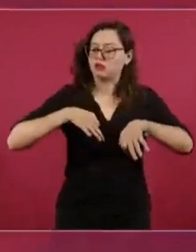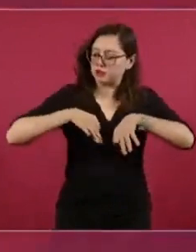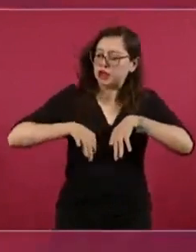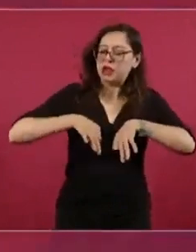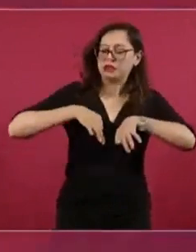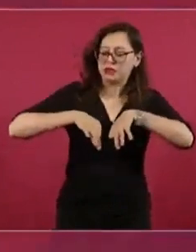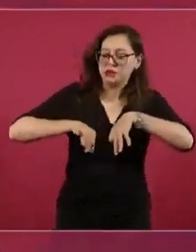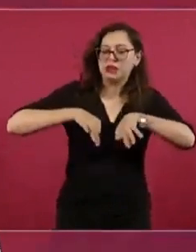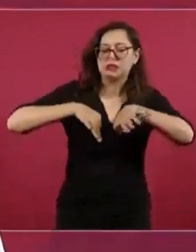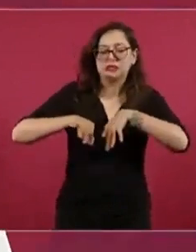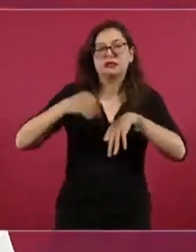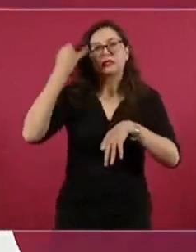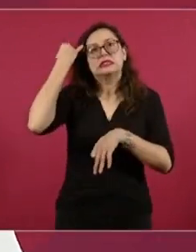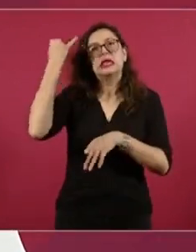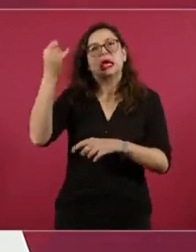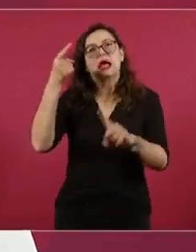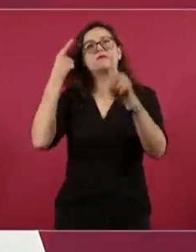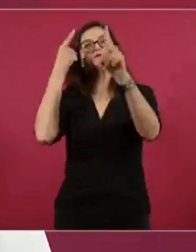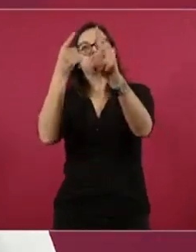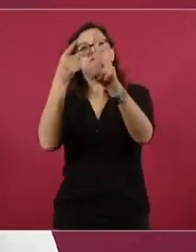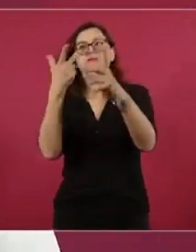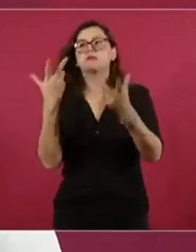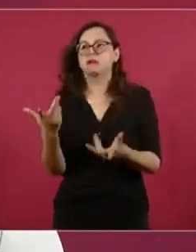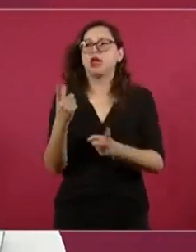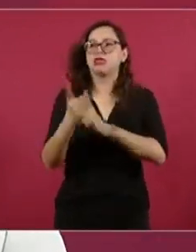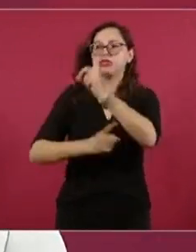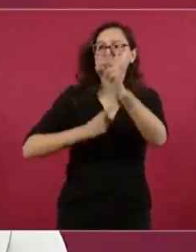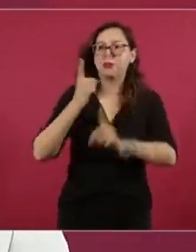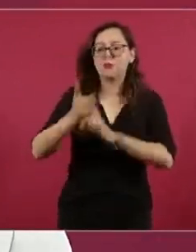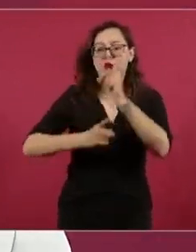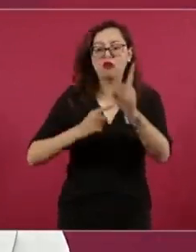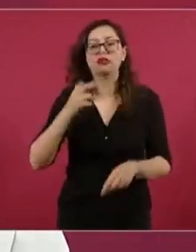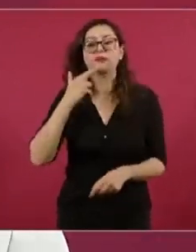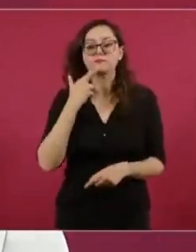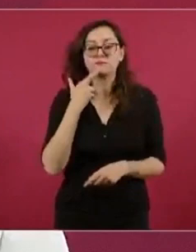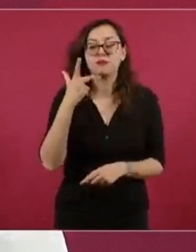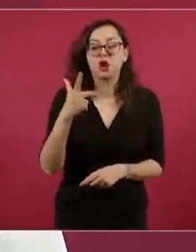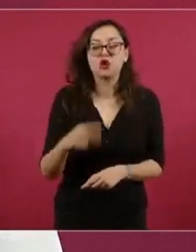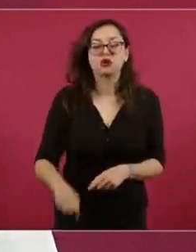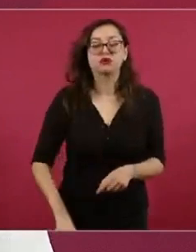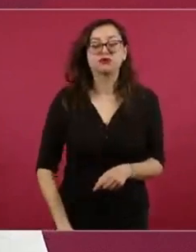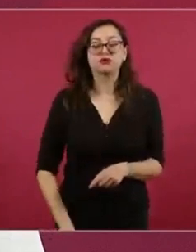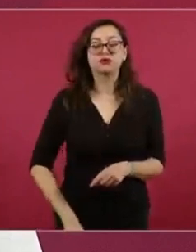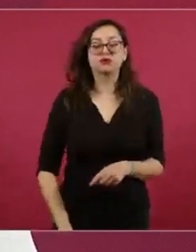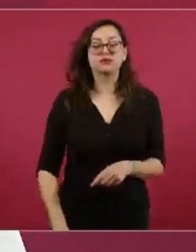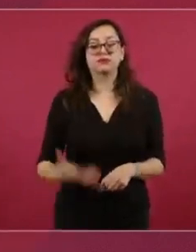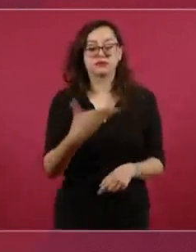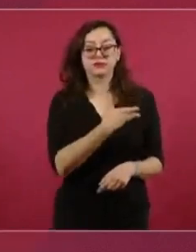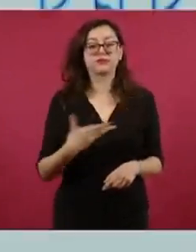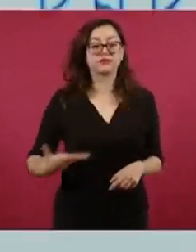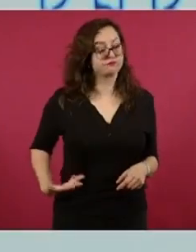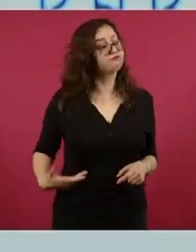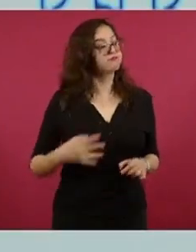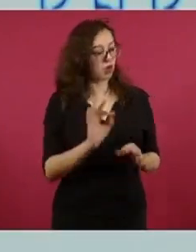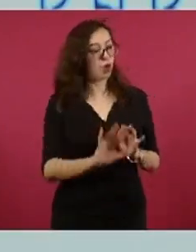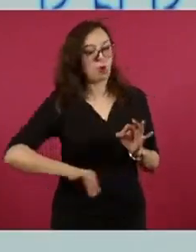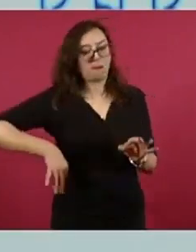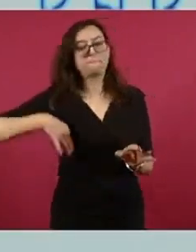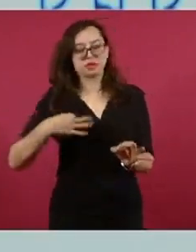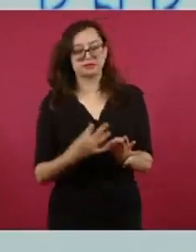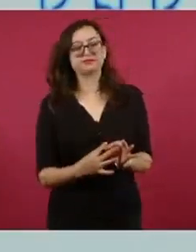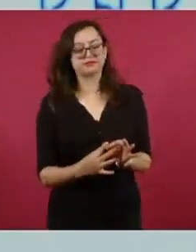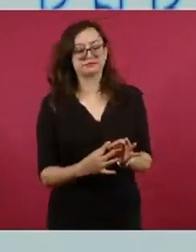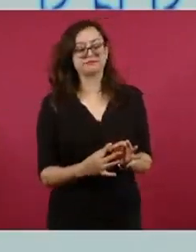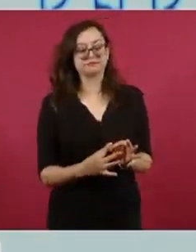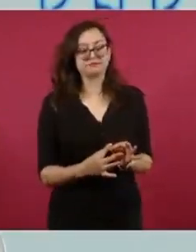en la ilusión de construir un mejor deporte y lograr hacerlo. Presidente, hemos cumplido y hemos